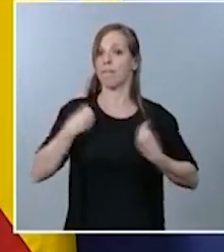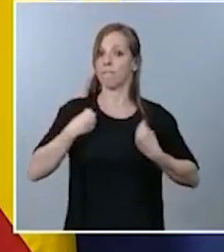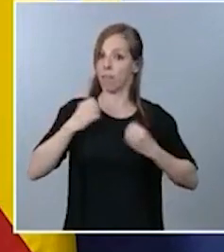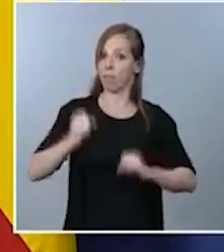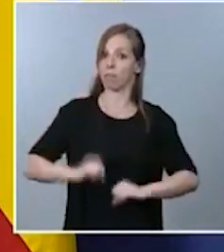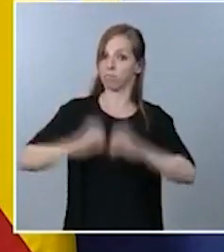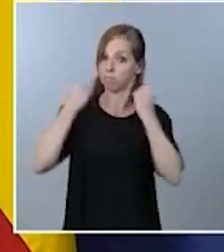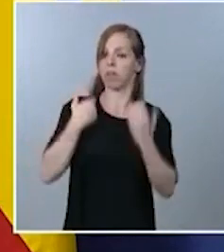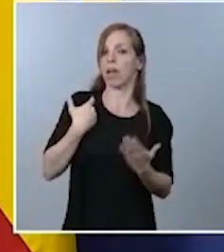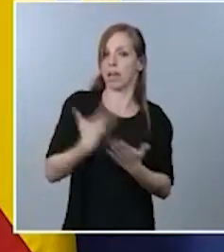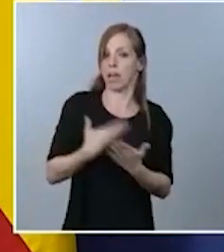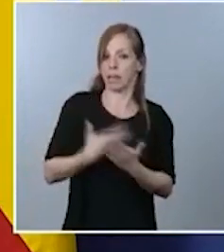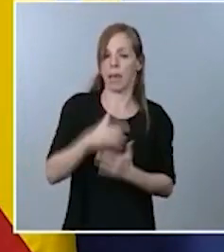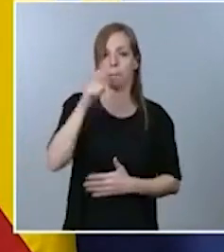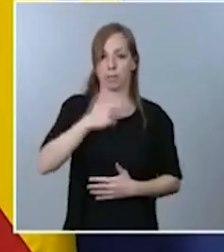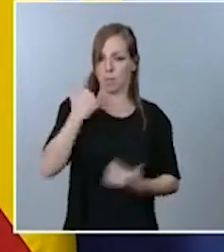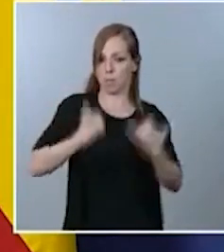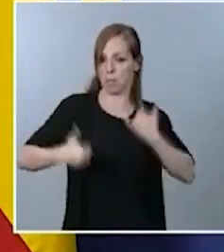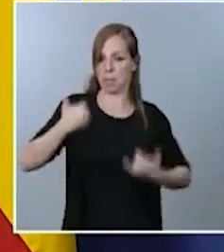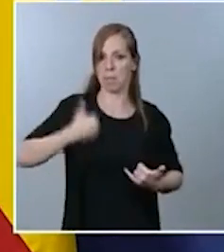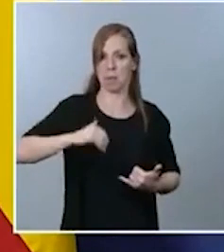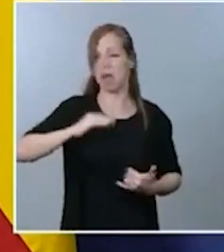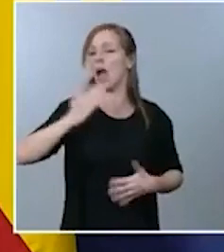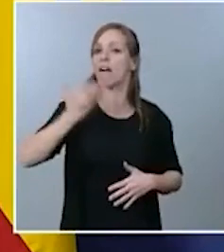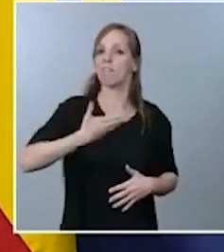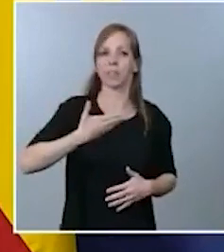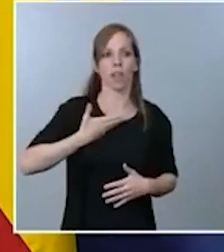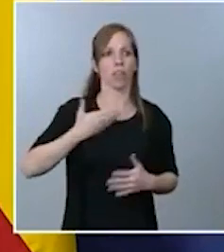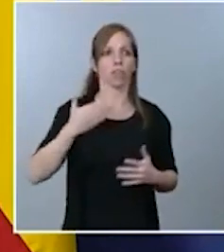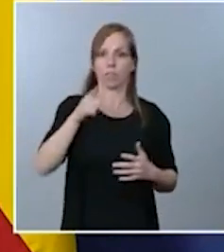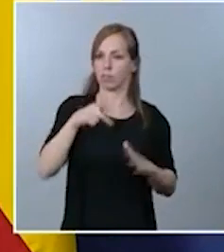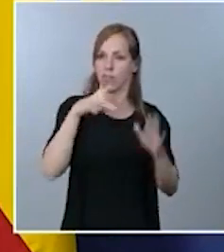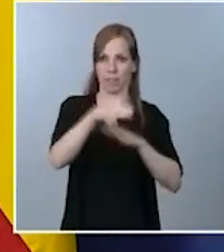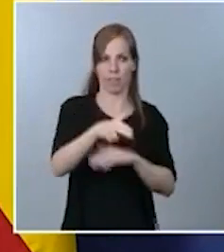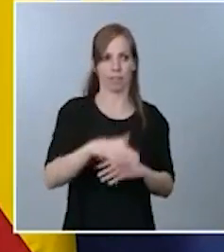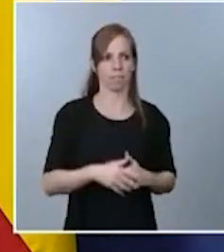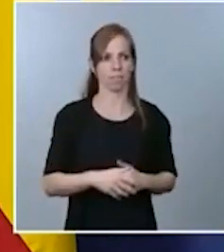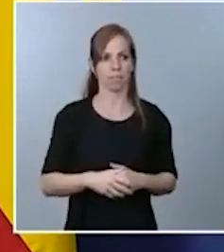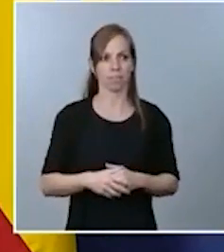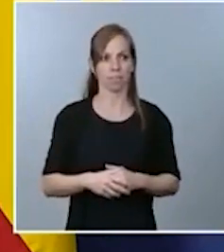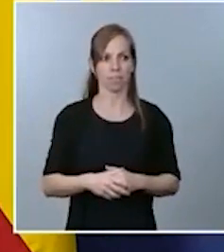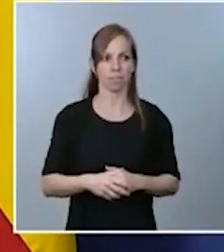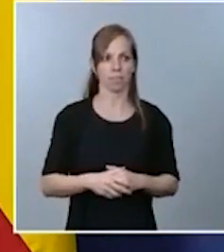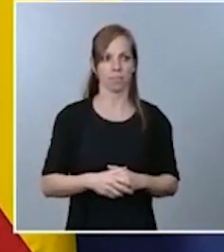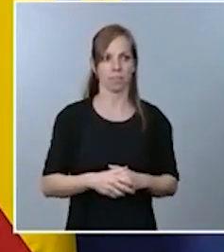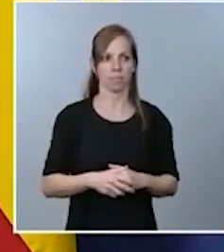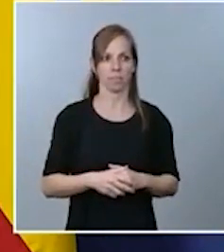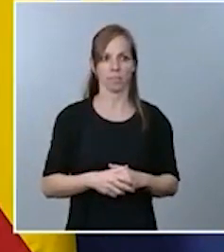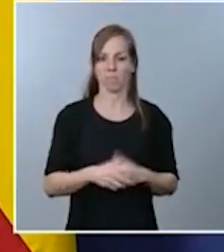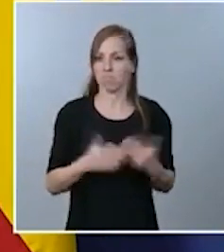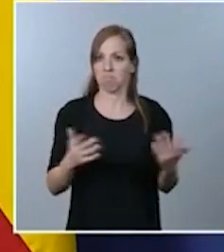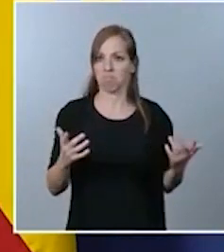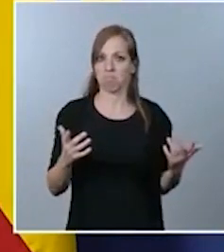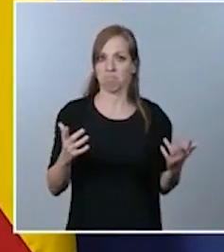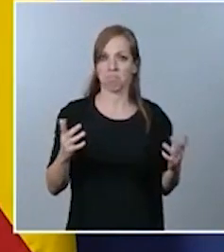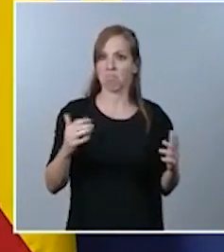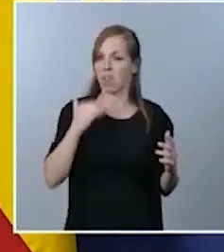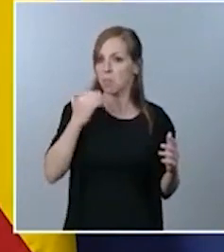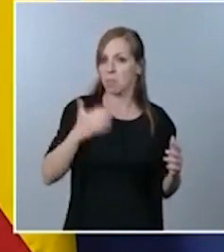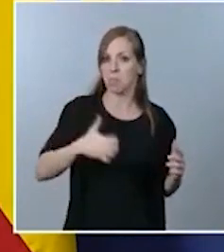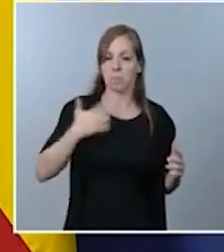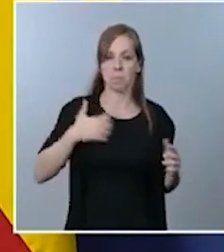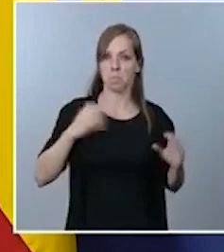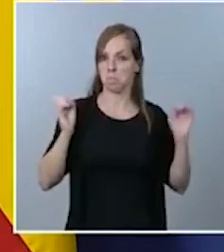lesionados. Y referir, tal es así, que no hay ningún estorbo que la comunicación, la